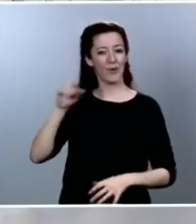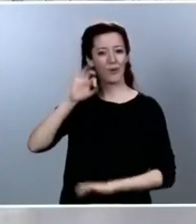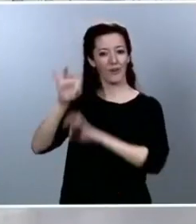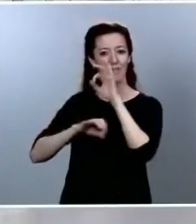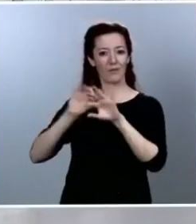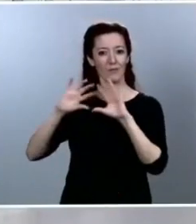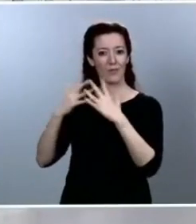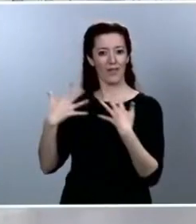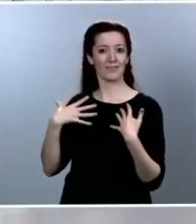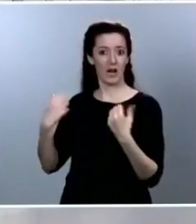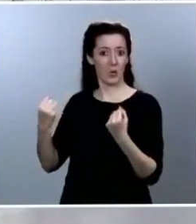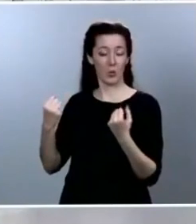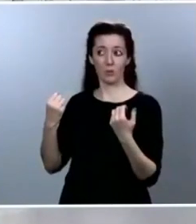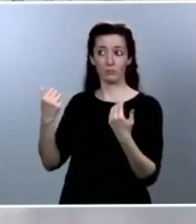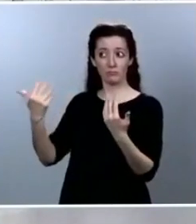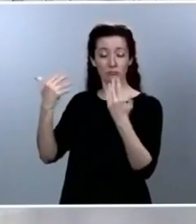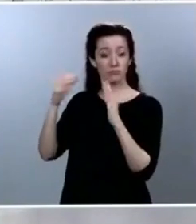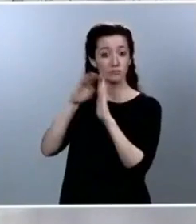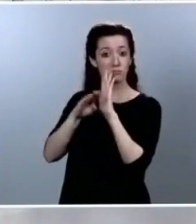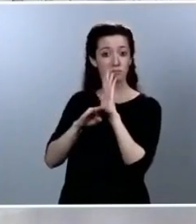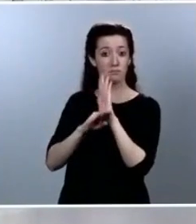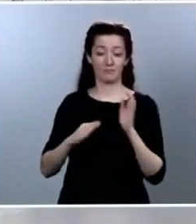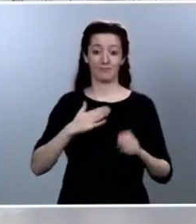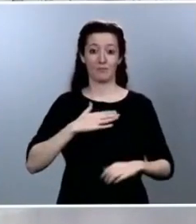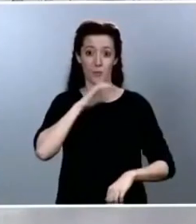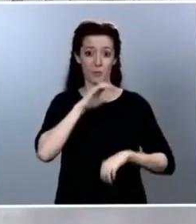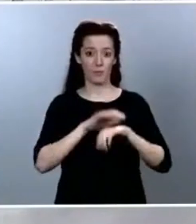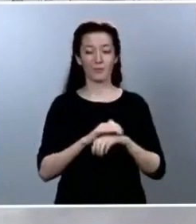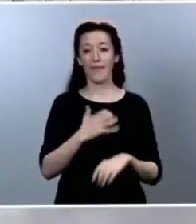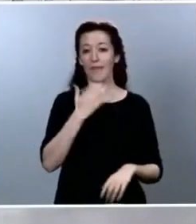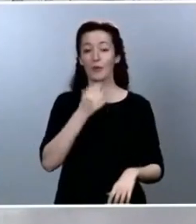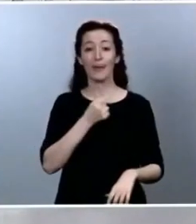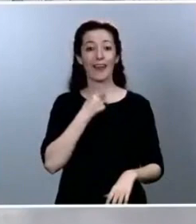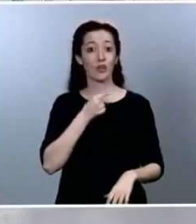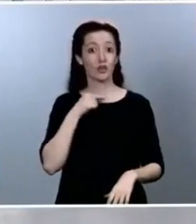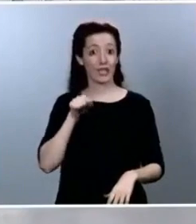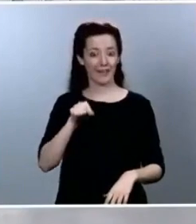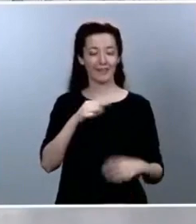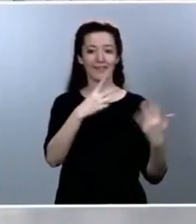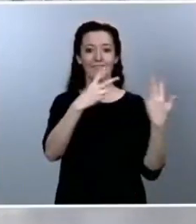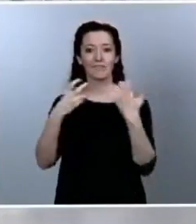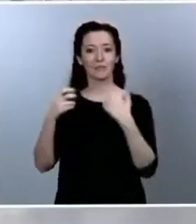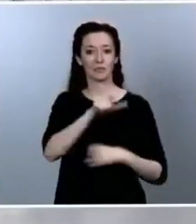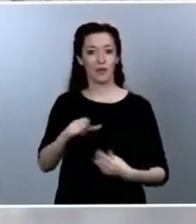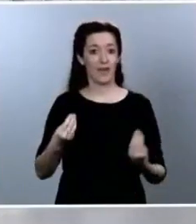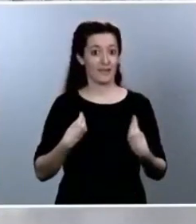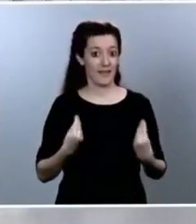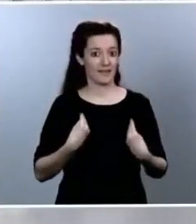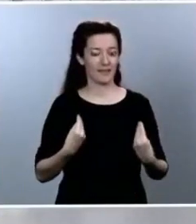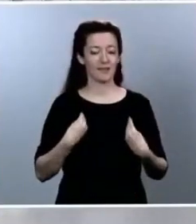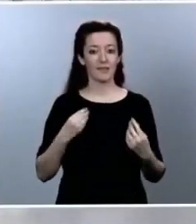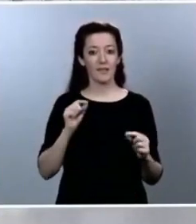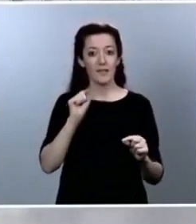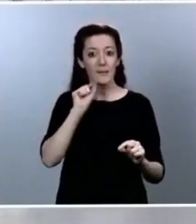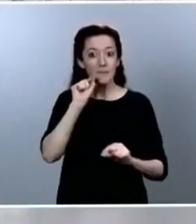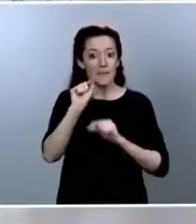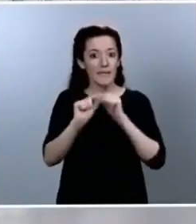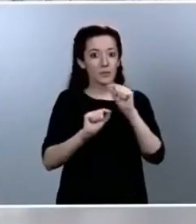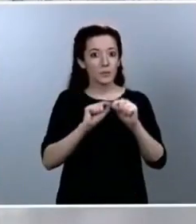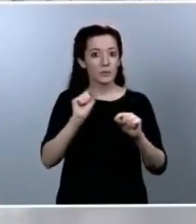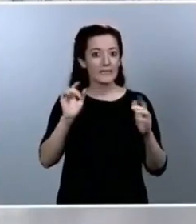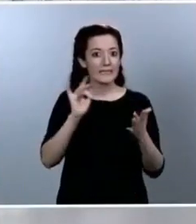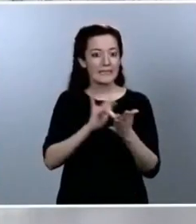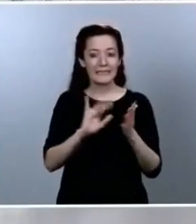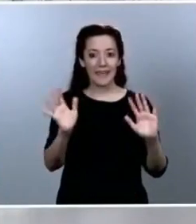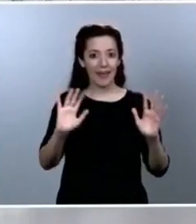hecho, hay islas como la Graciosa, con 700 habitantes, donde el virus no ha llegado nunca, pero tienen un confinamiento